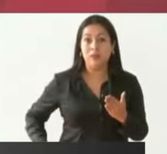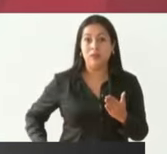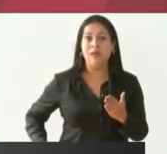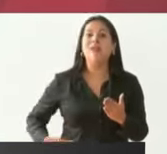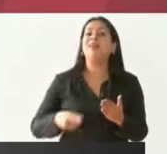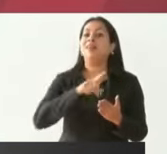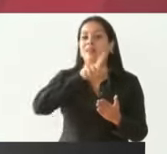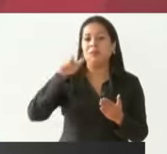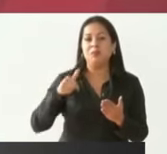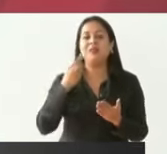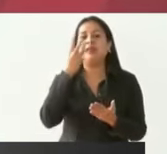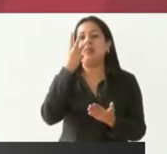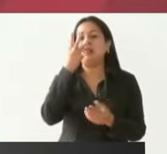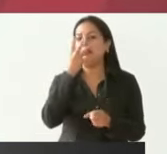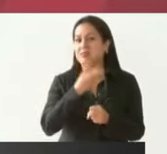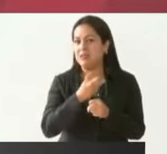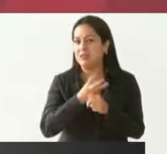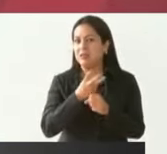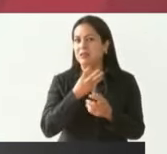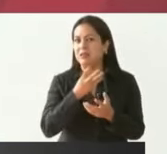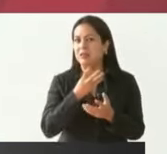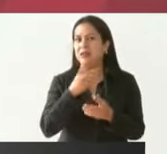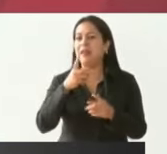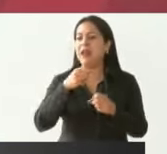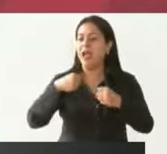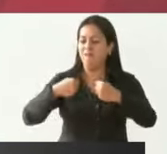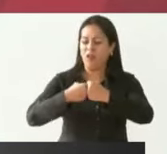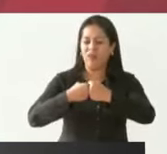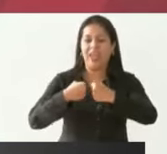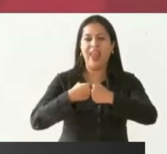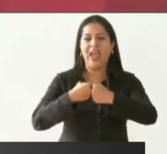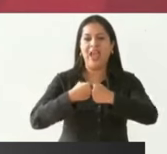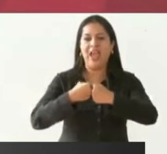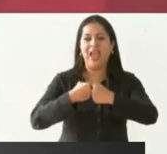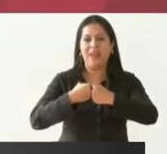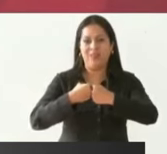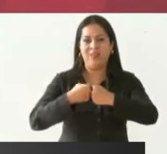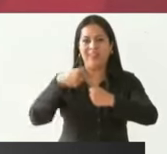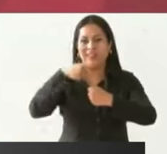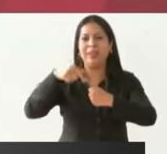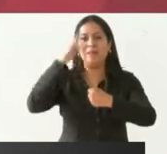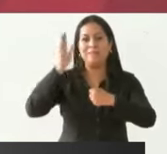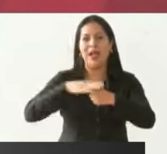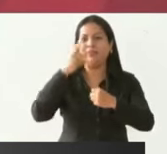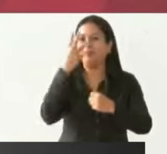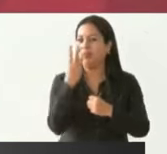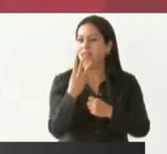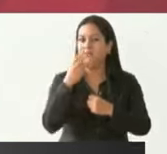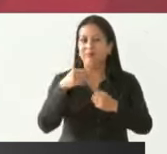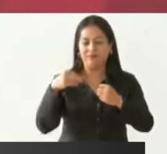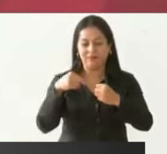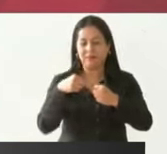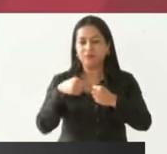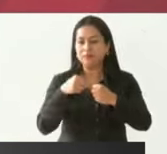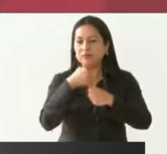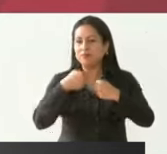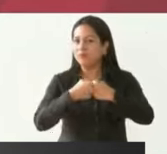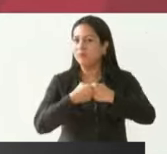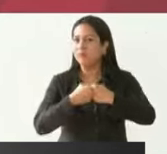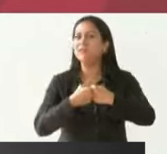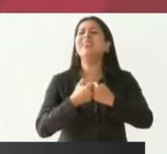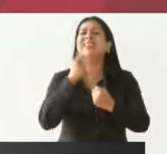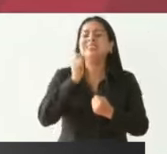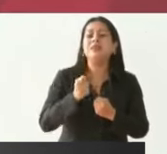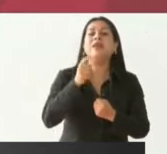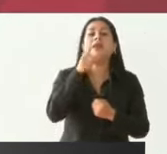en la frontera. Eso ya significa de que un